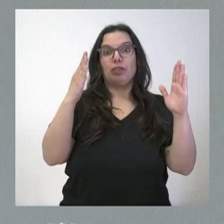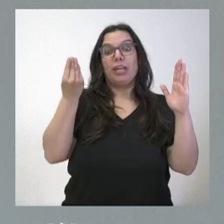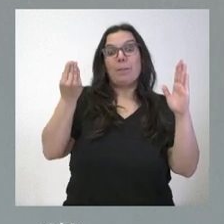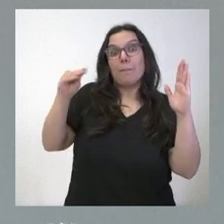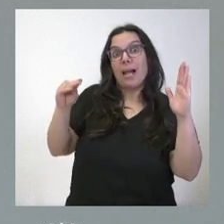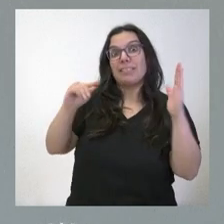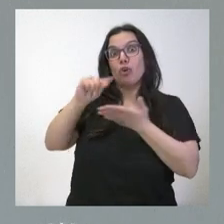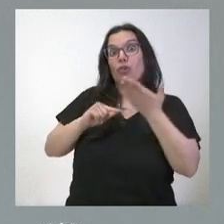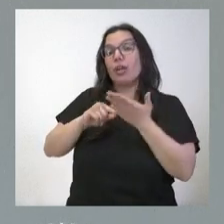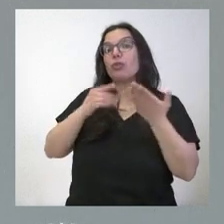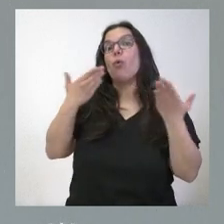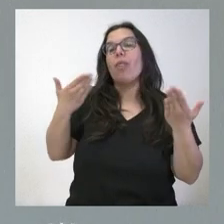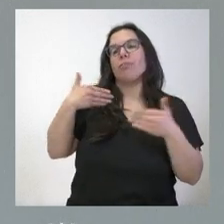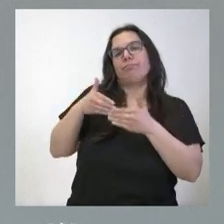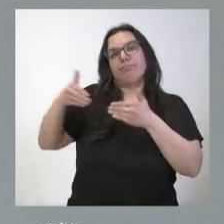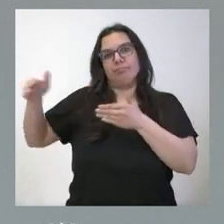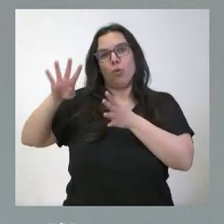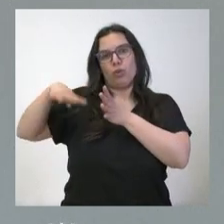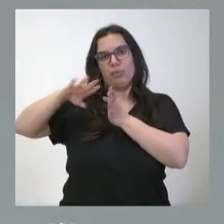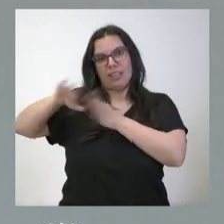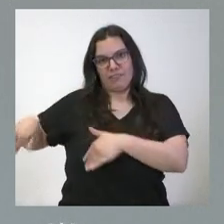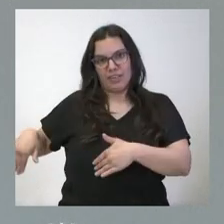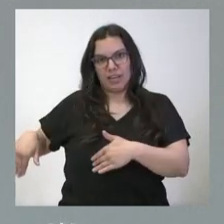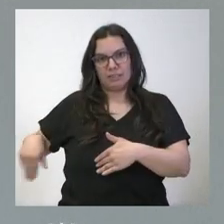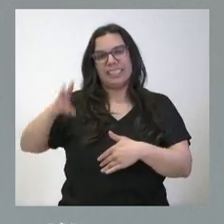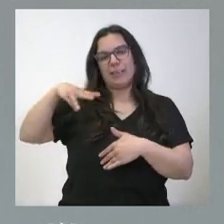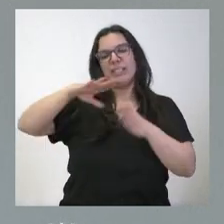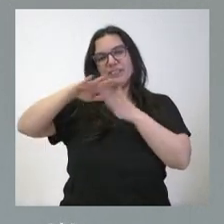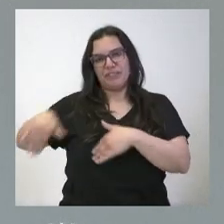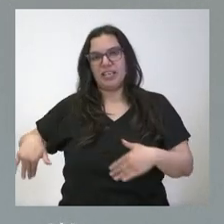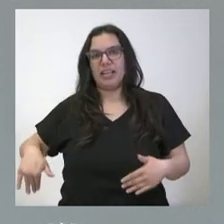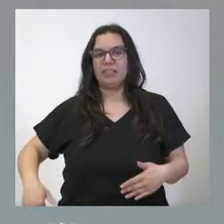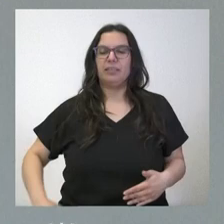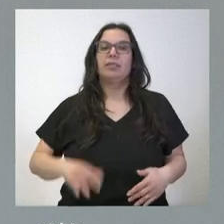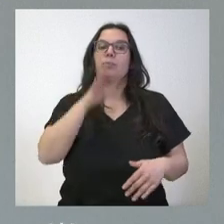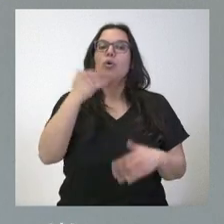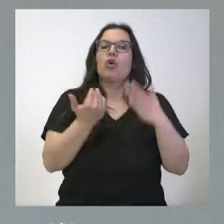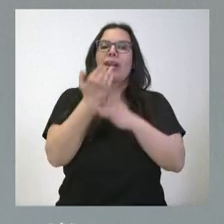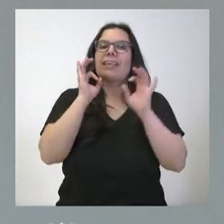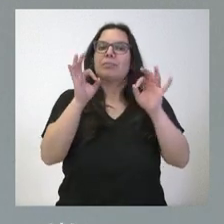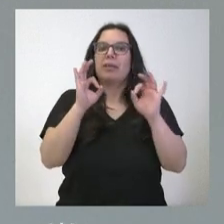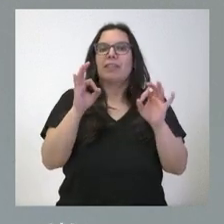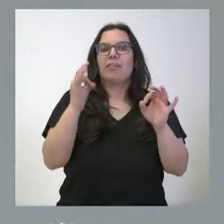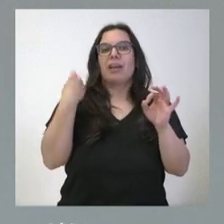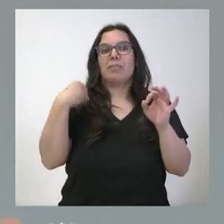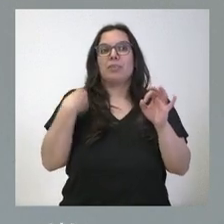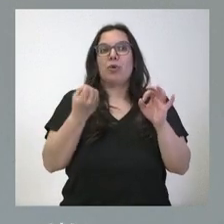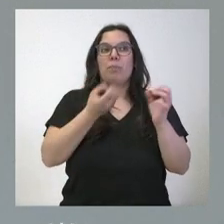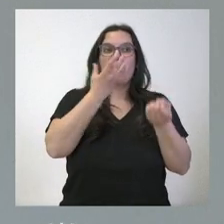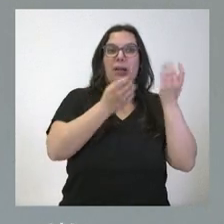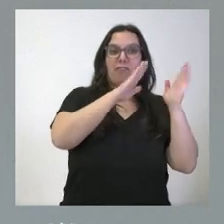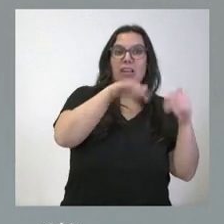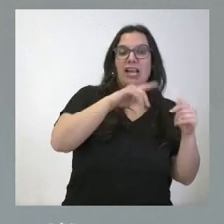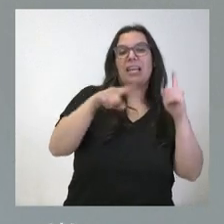a través de la puesta en práctica de los dispositivos anteriores en la jornada específica que afectaba al final de la primavera y